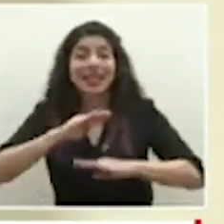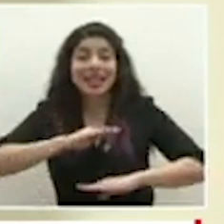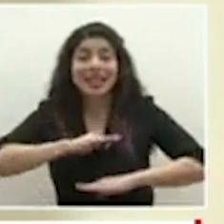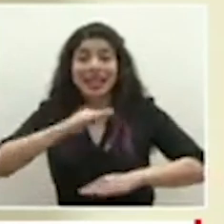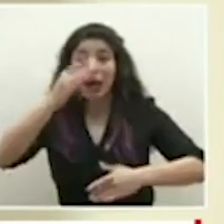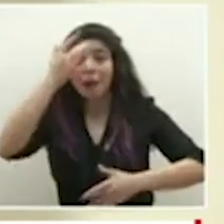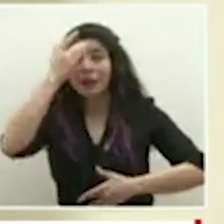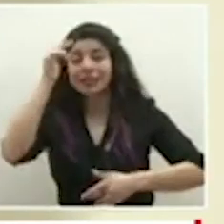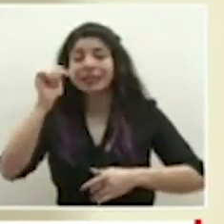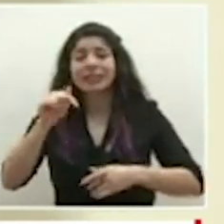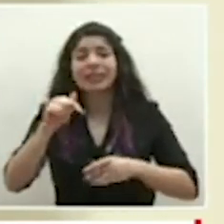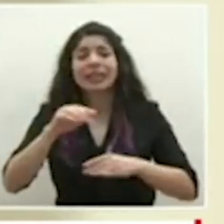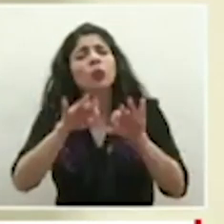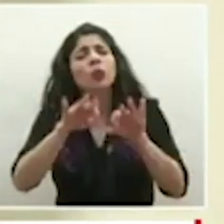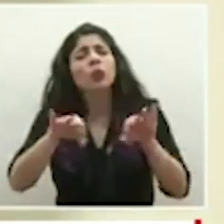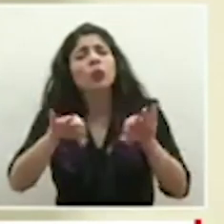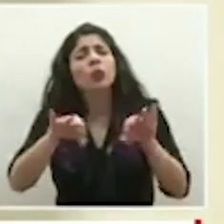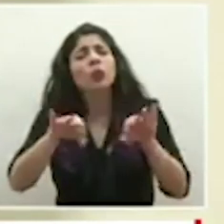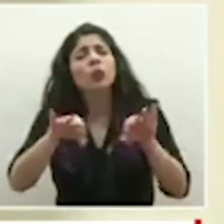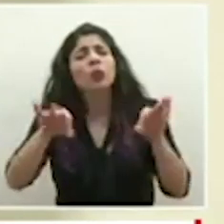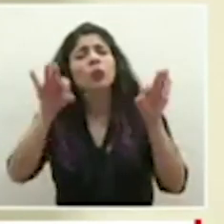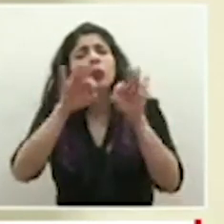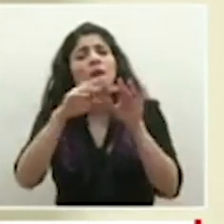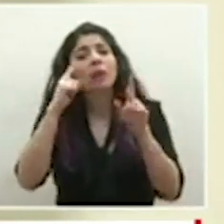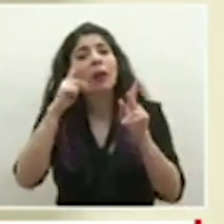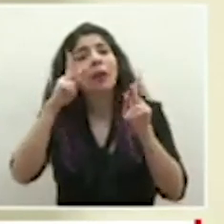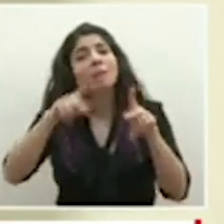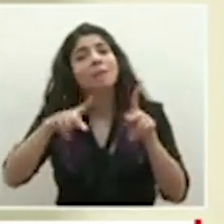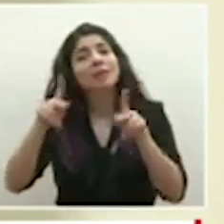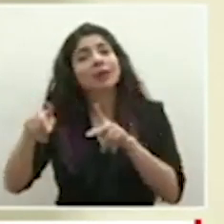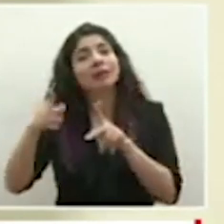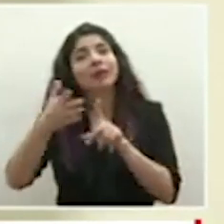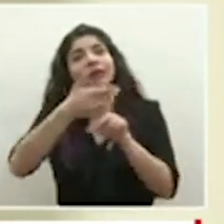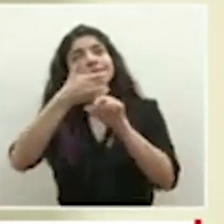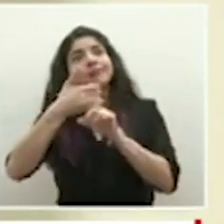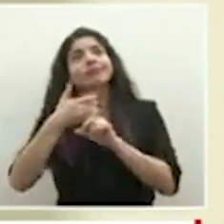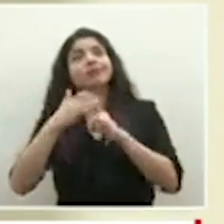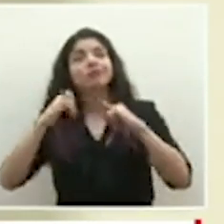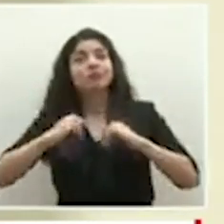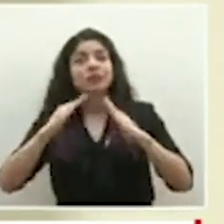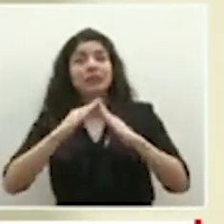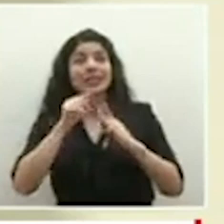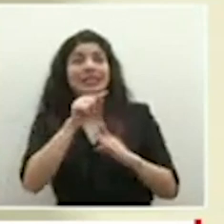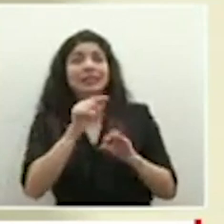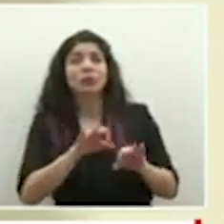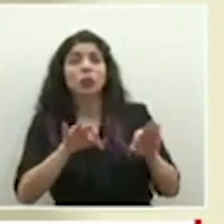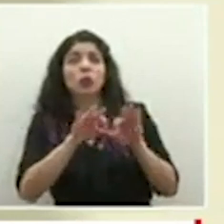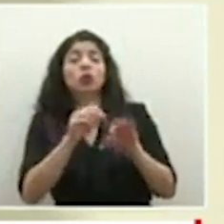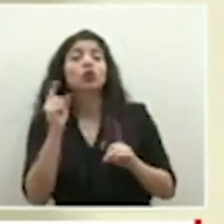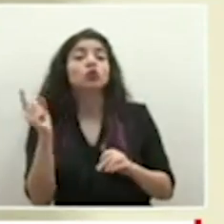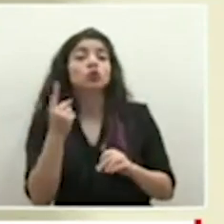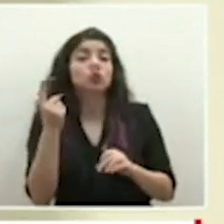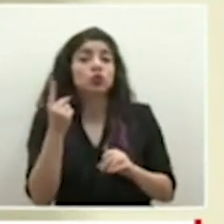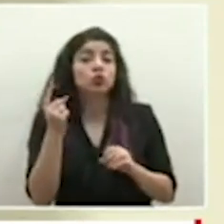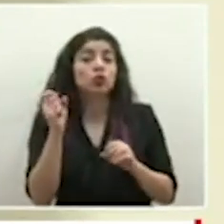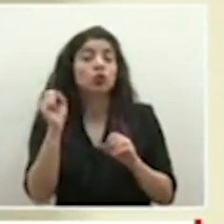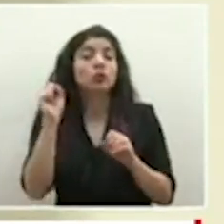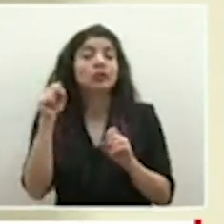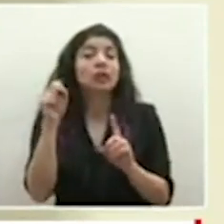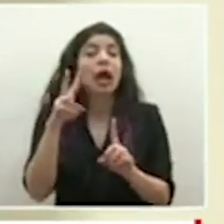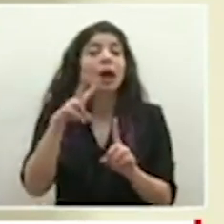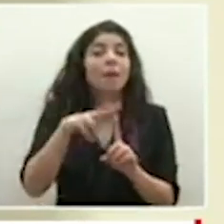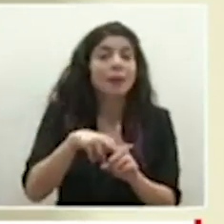que son esenciales para las personas que terminan aisladas en su casa solo aplican a los